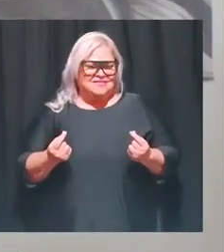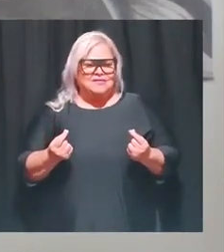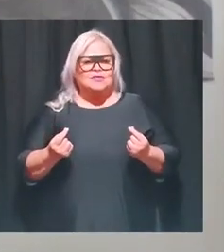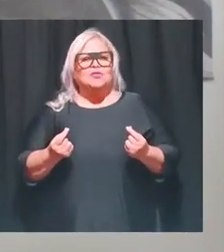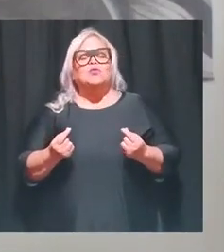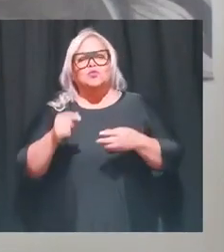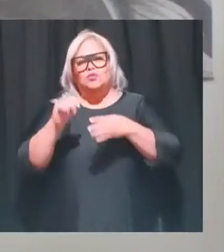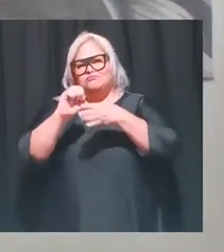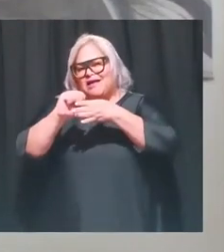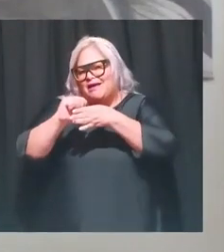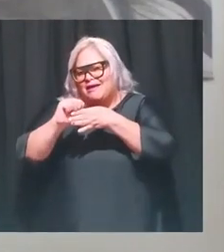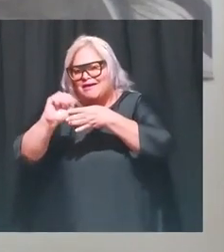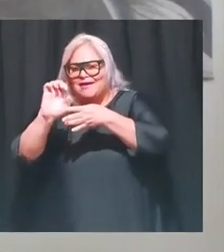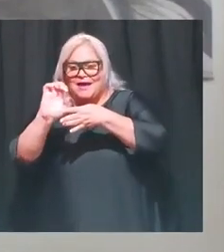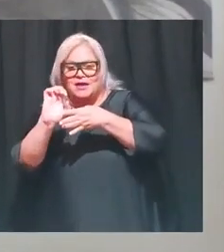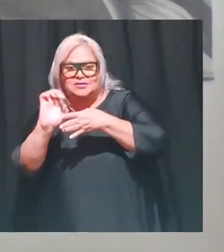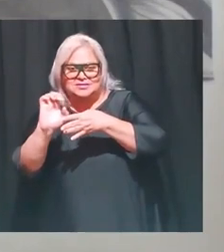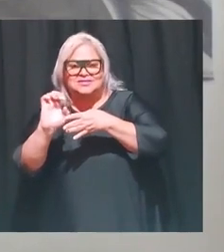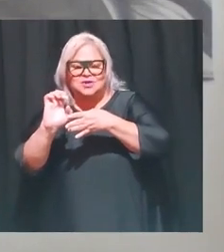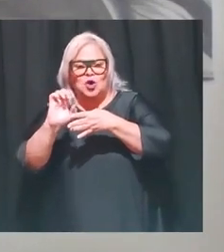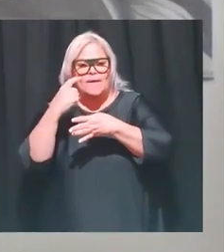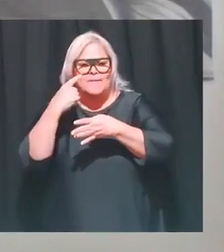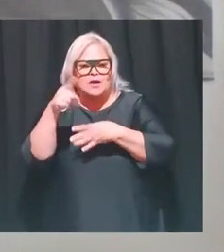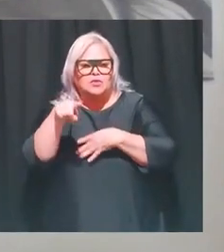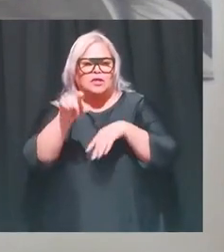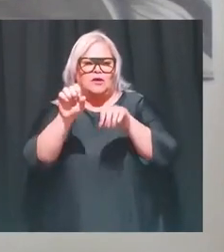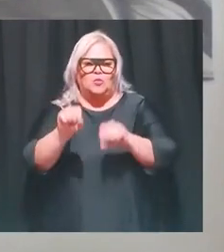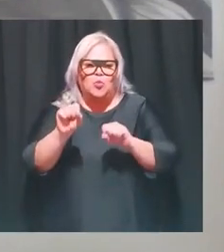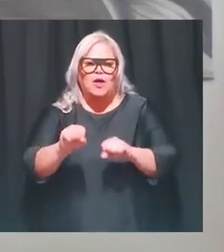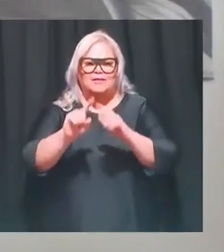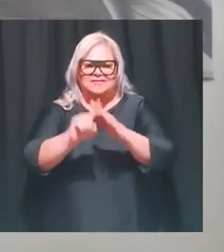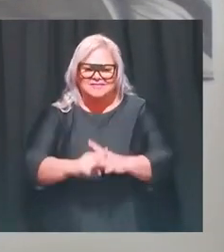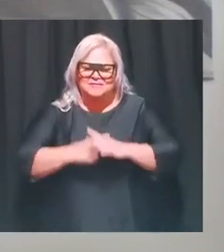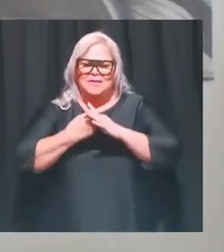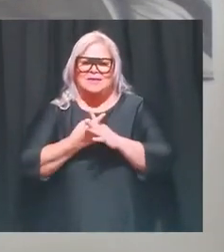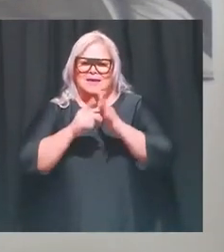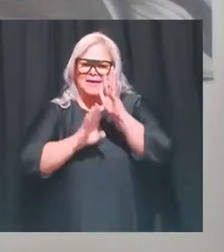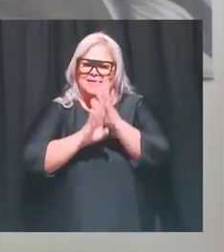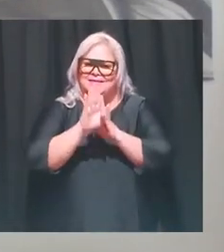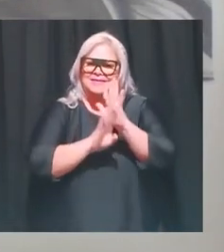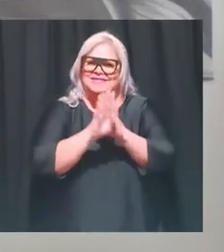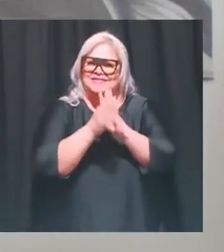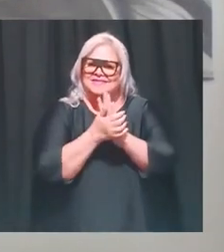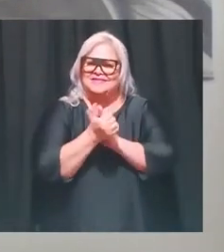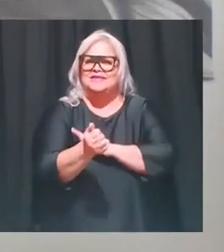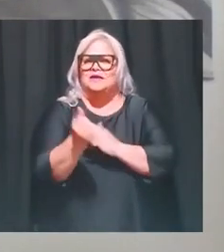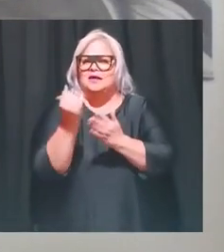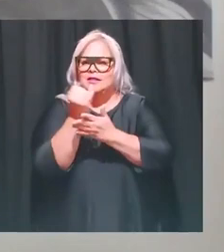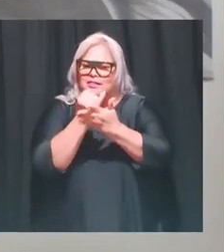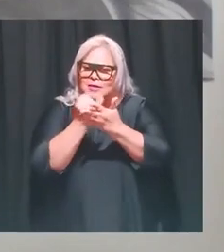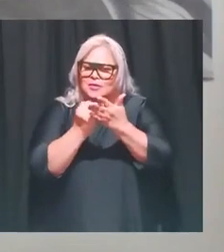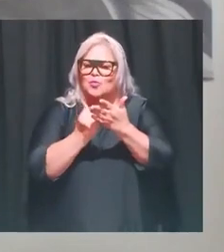un ejercicio para que ustedes puedan empezar a llevar esa práctica de cómo hacer un